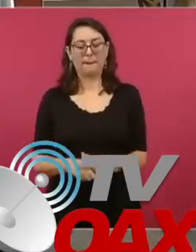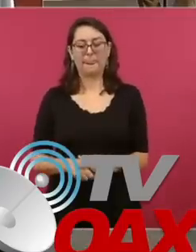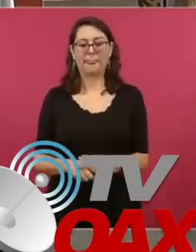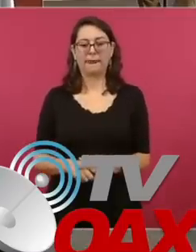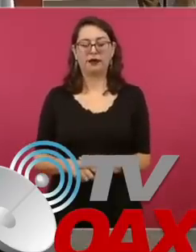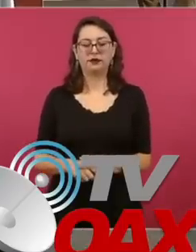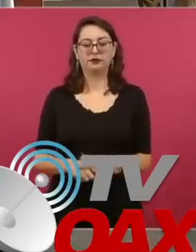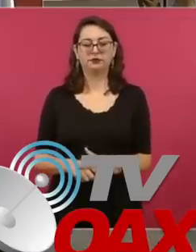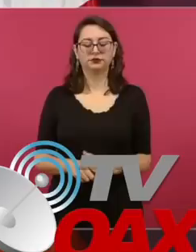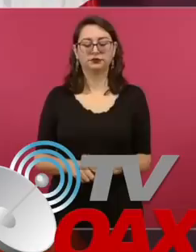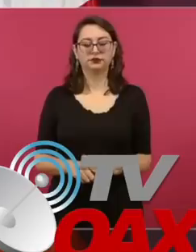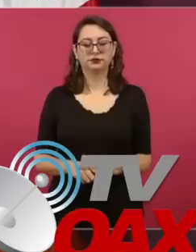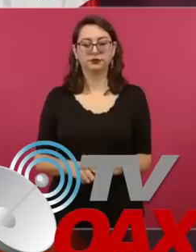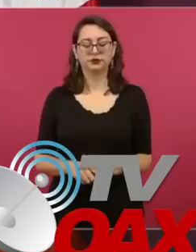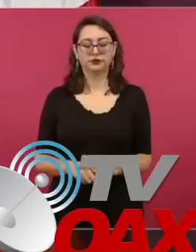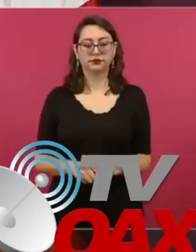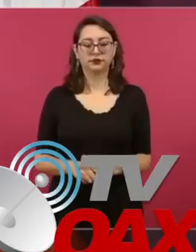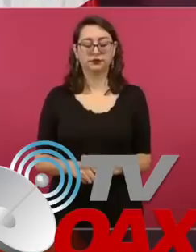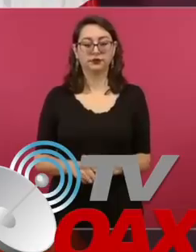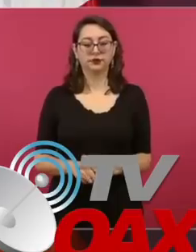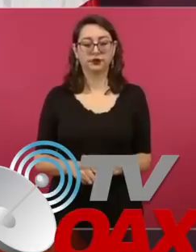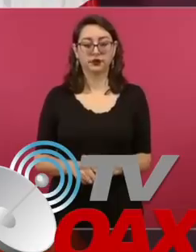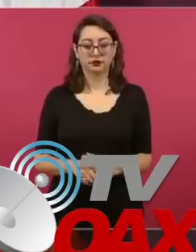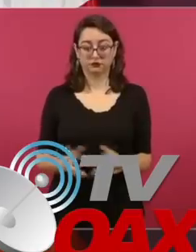Se aceptan vendernos.